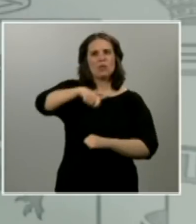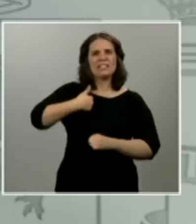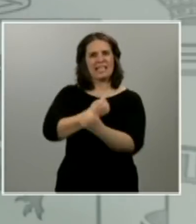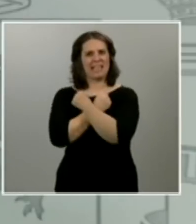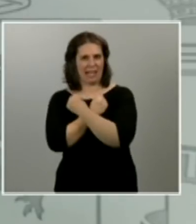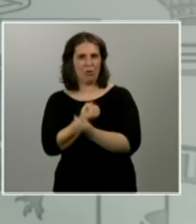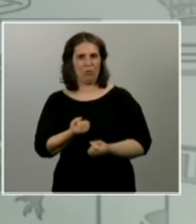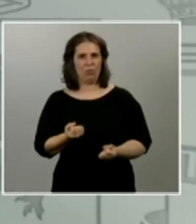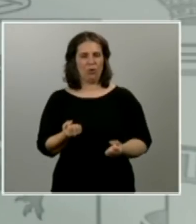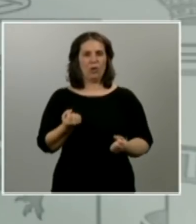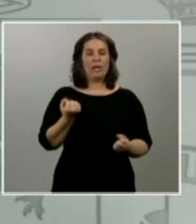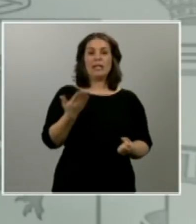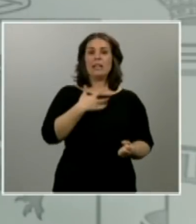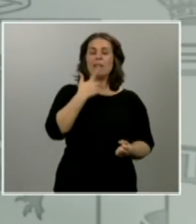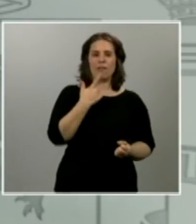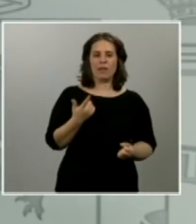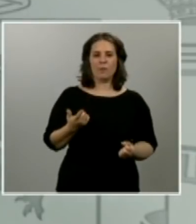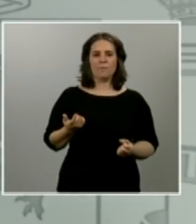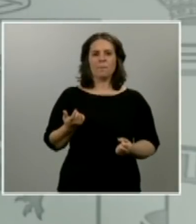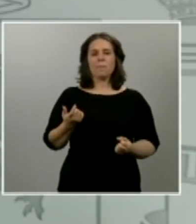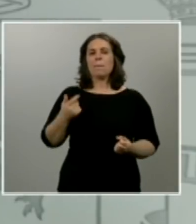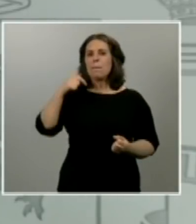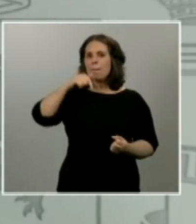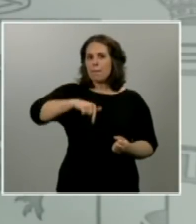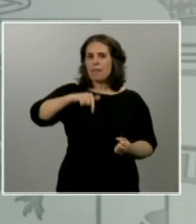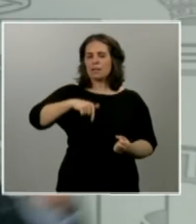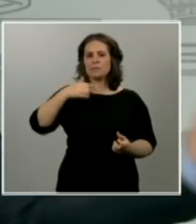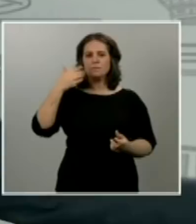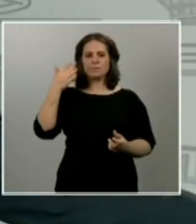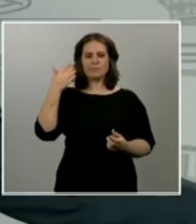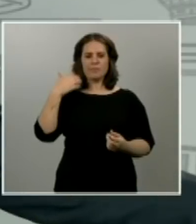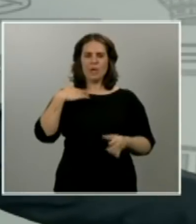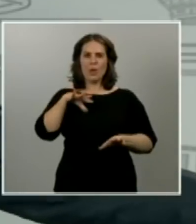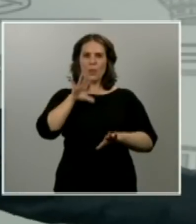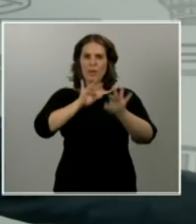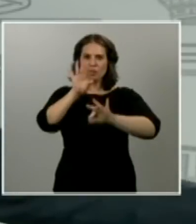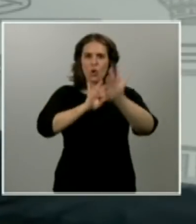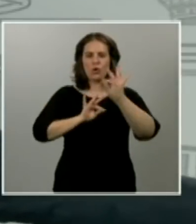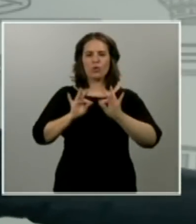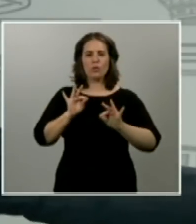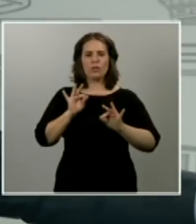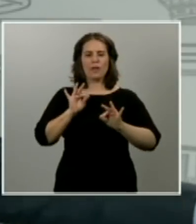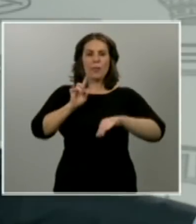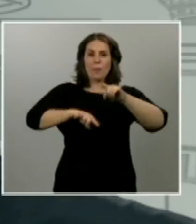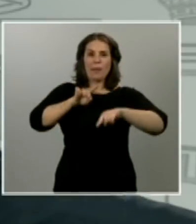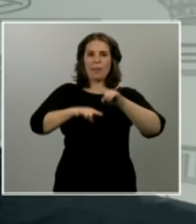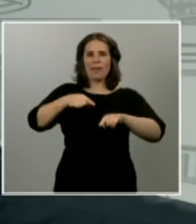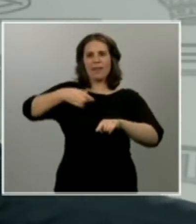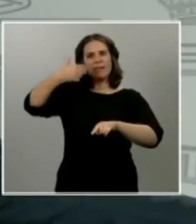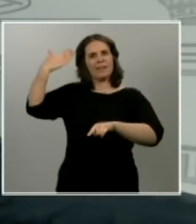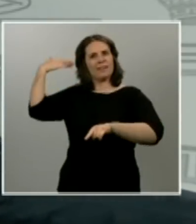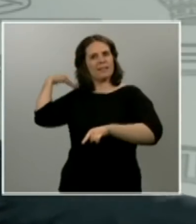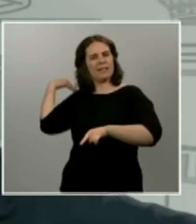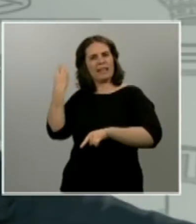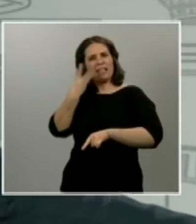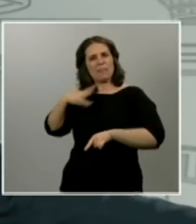no podemos evaluar estas decisiones con los ojos que teníamos y el conocimiento que teníamos hace tres semanas